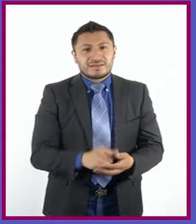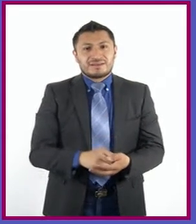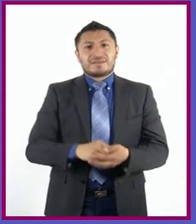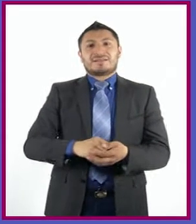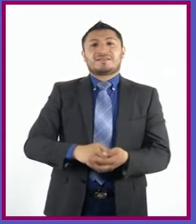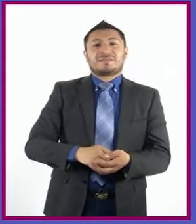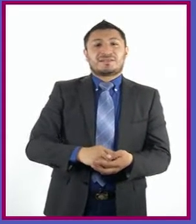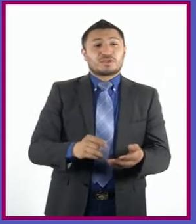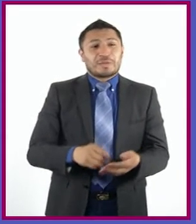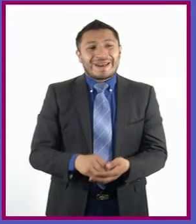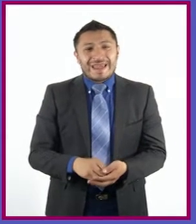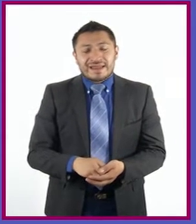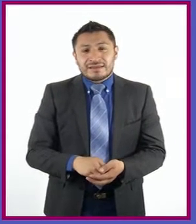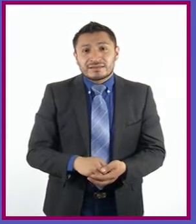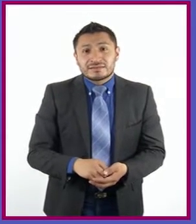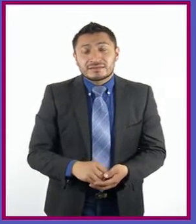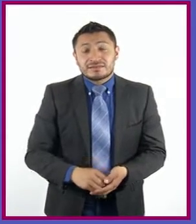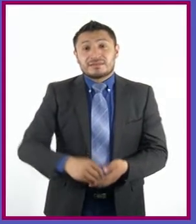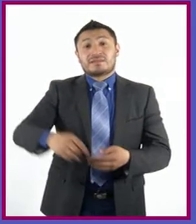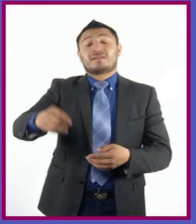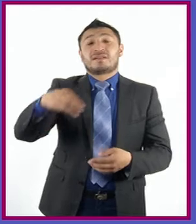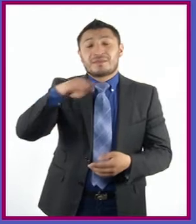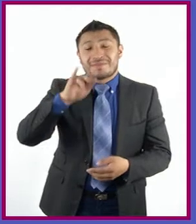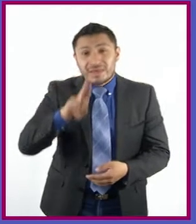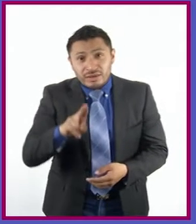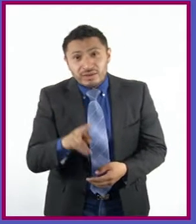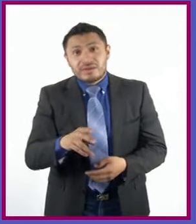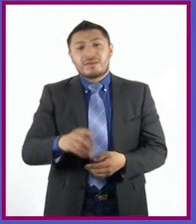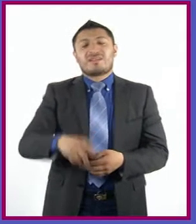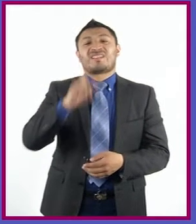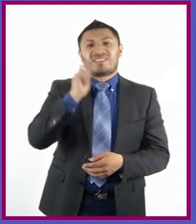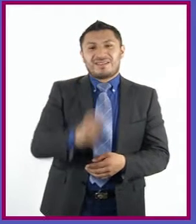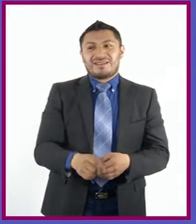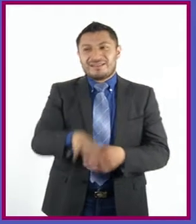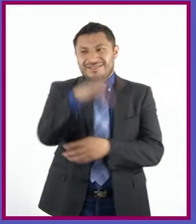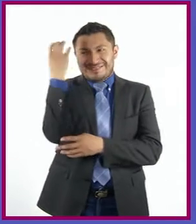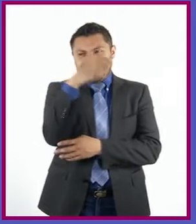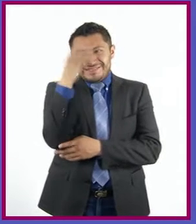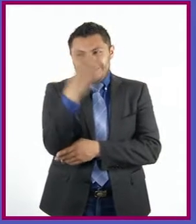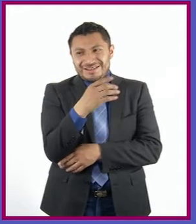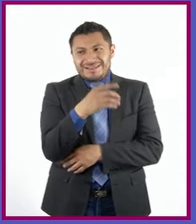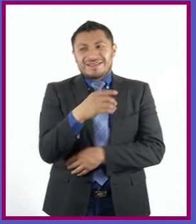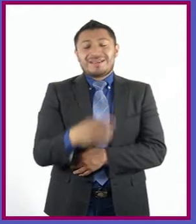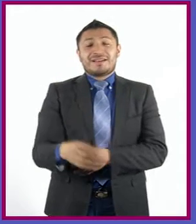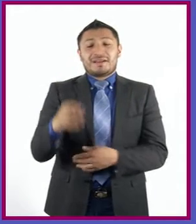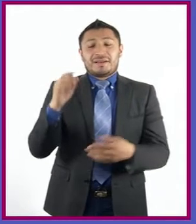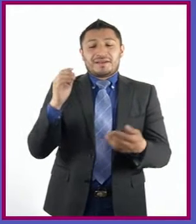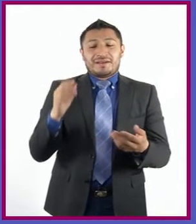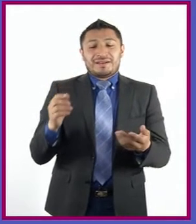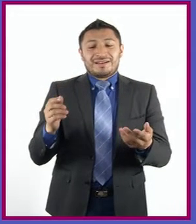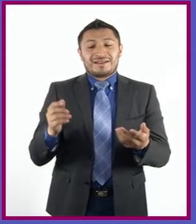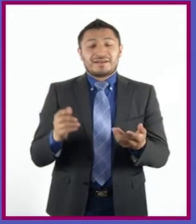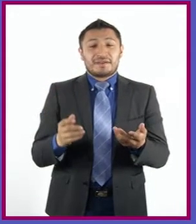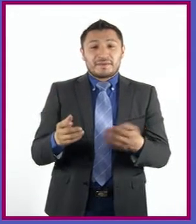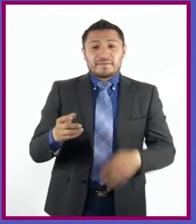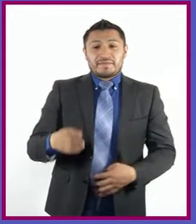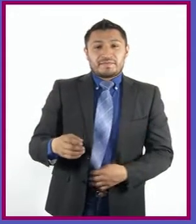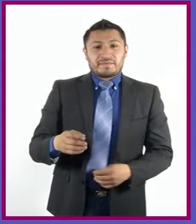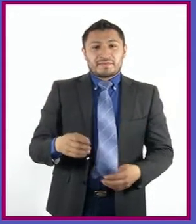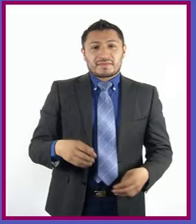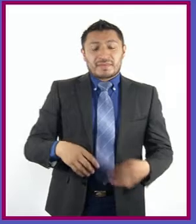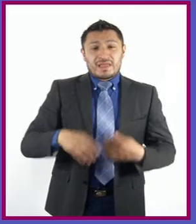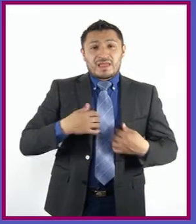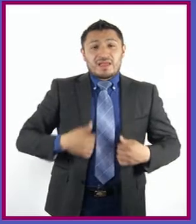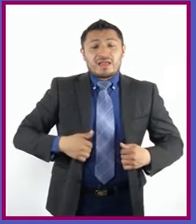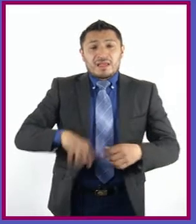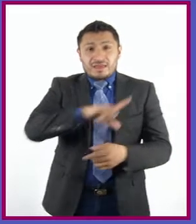y estábamos preparando el regalo. El mío era un portarretratos. Le iba a pegar fideos en todo el borde y luego los